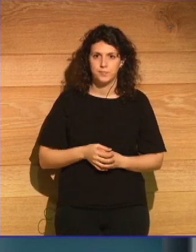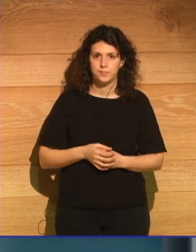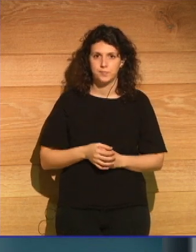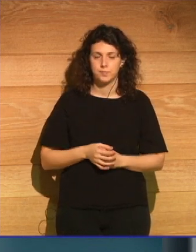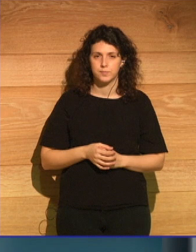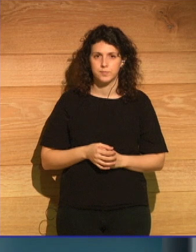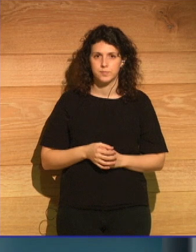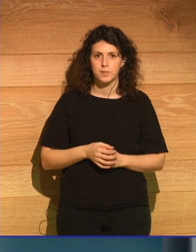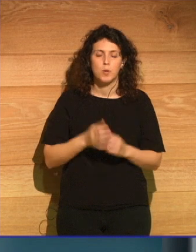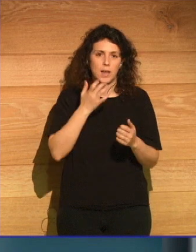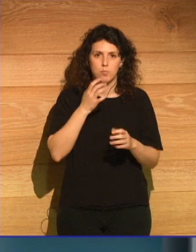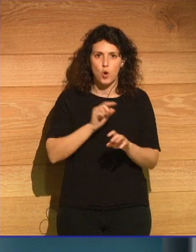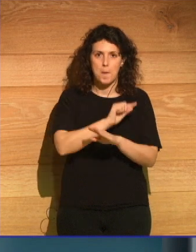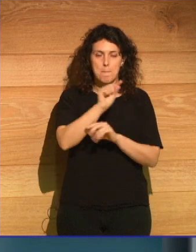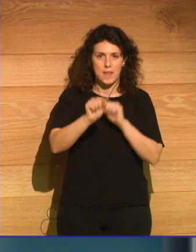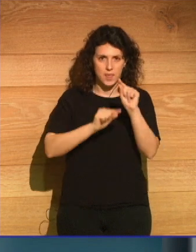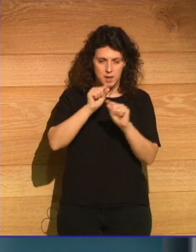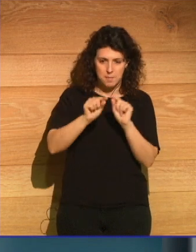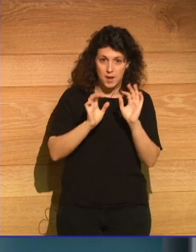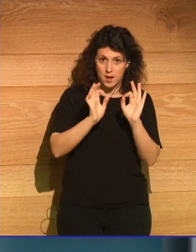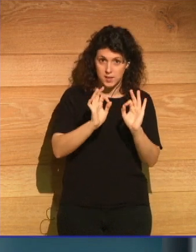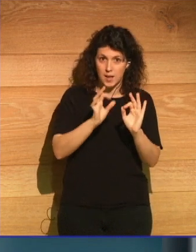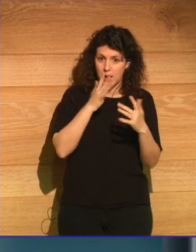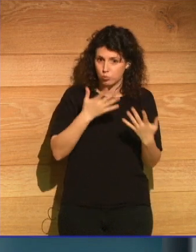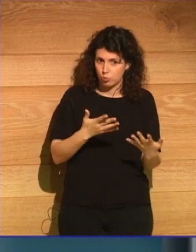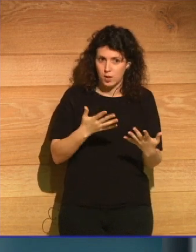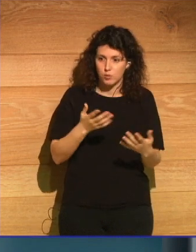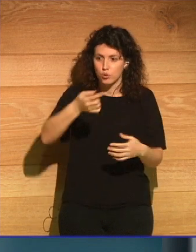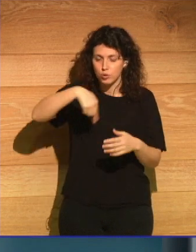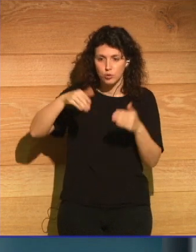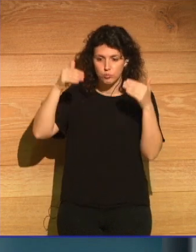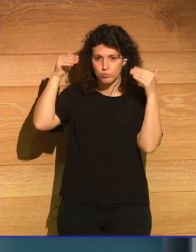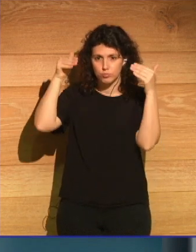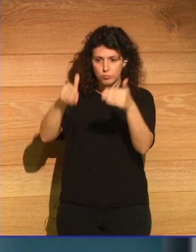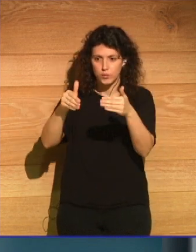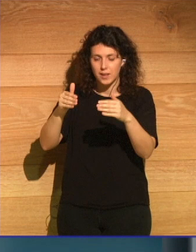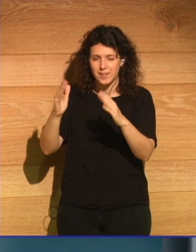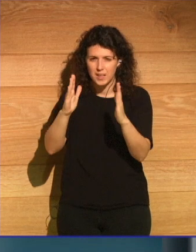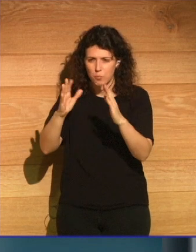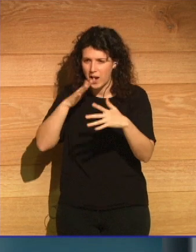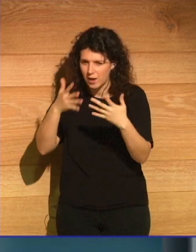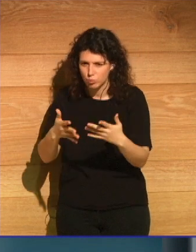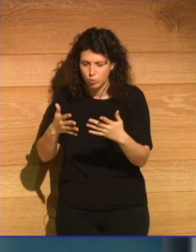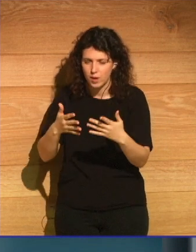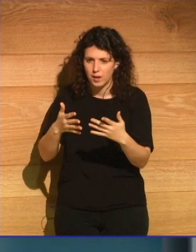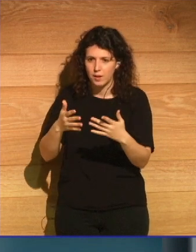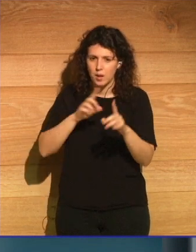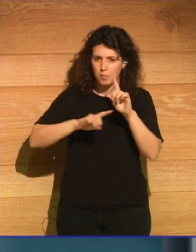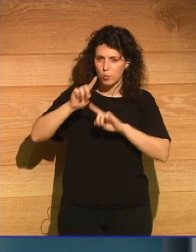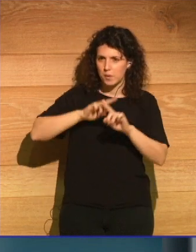esta pandemia estamos tan enfocados ahora mismo en el tiempo presente tan preocupados por el aquí y el ahora